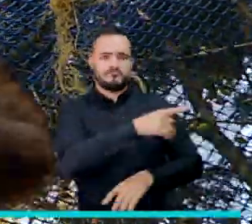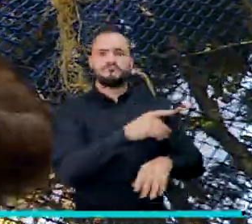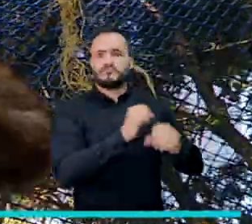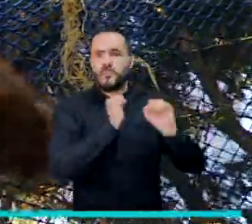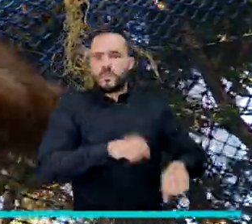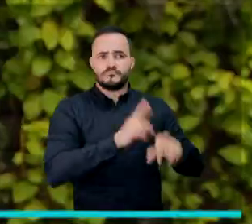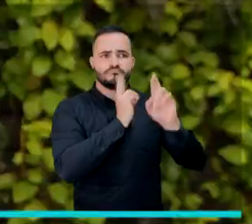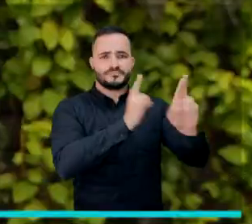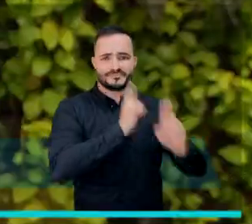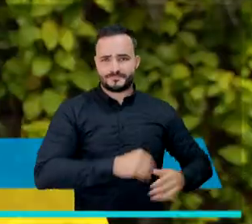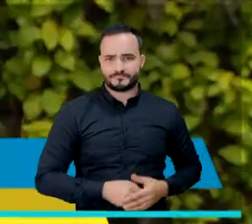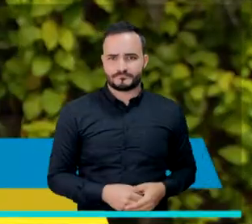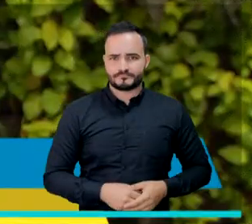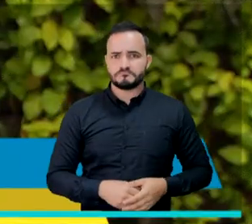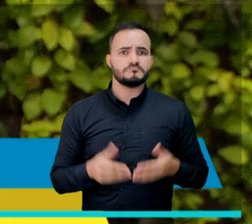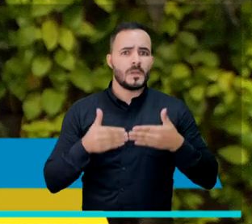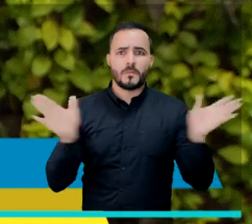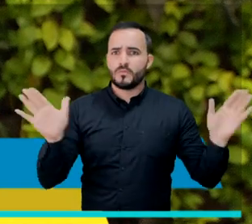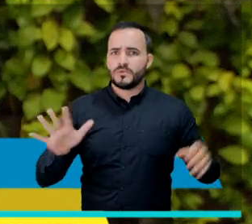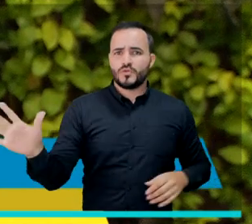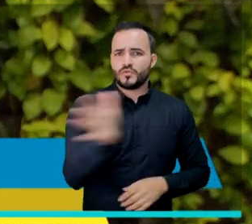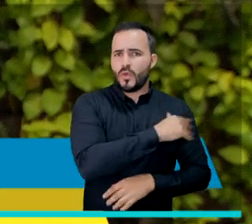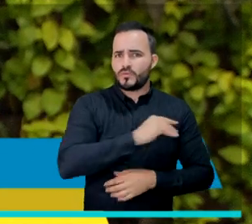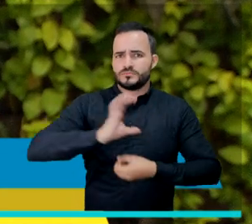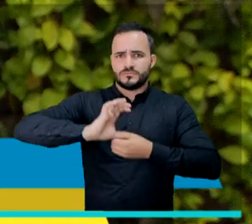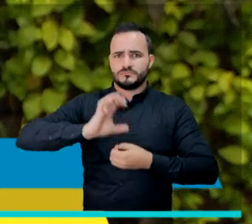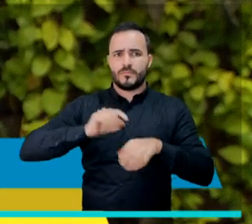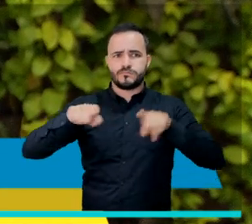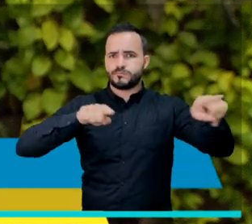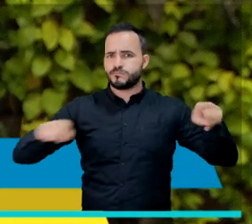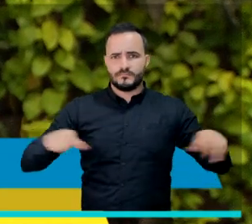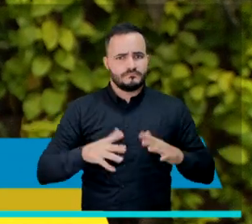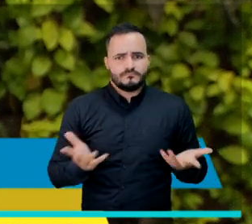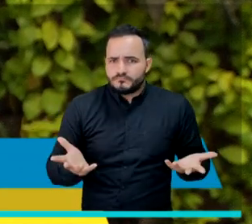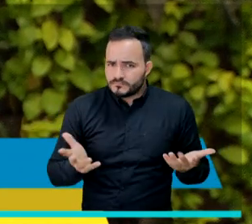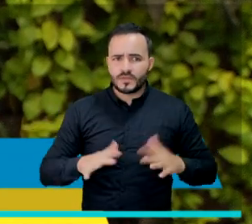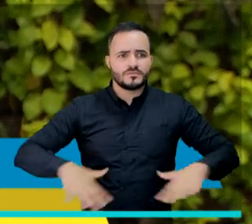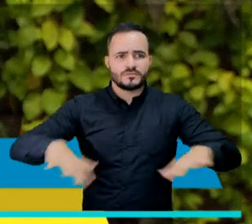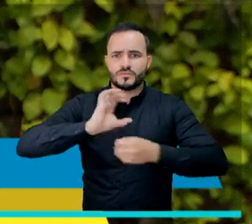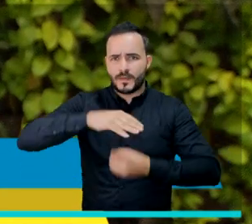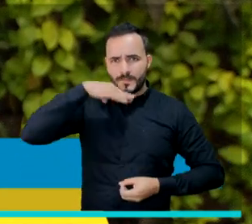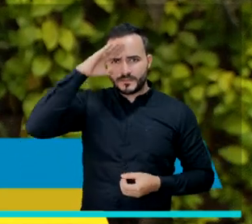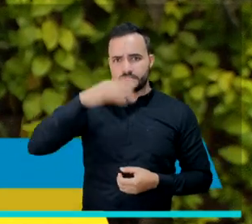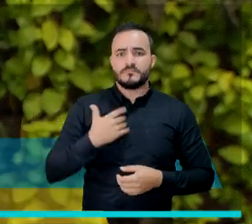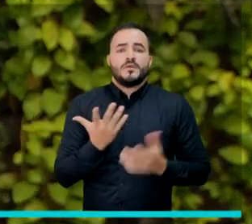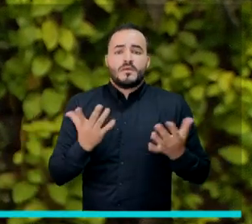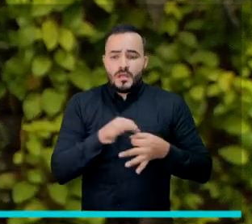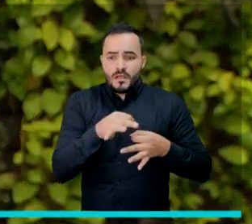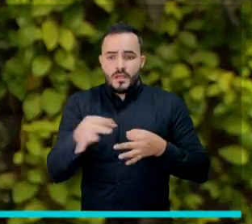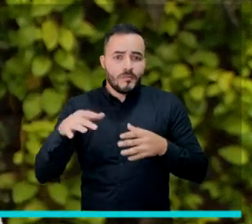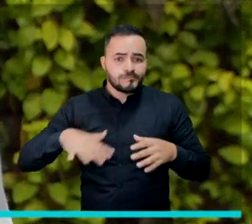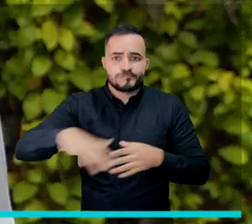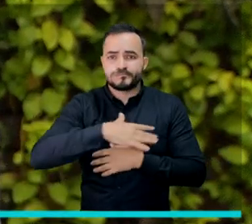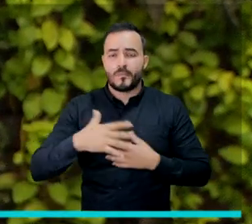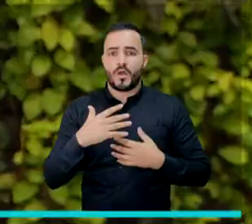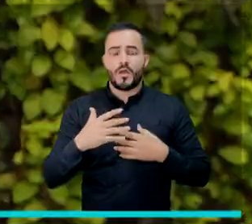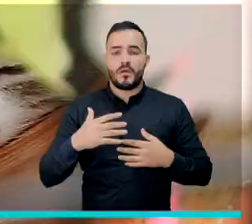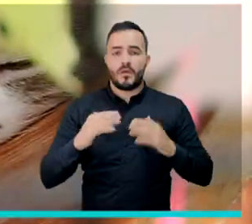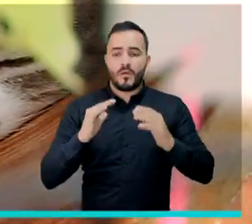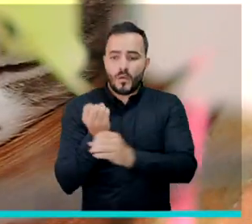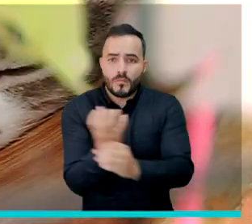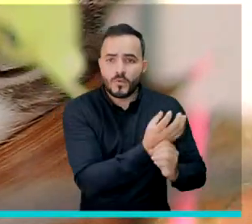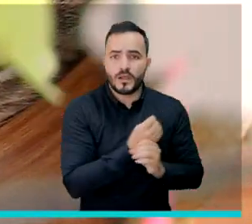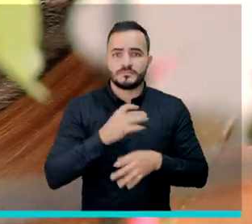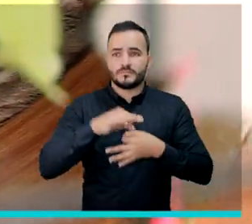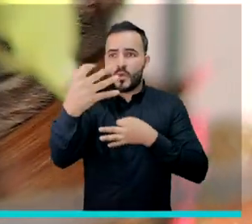Va a estar disponible para toda la ciudadanía en todo el territorio, en todas las comunas, en todos los corregimientos. Y por ser vía